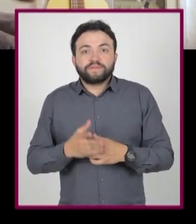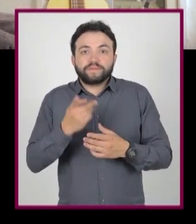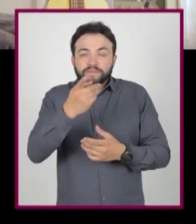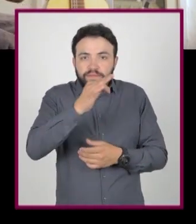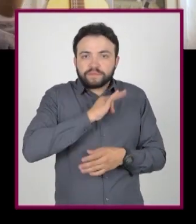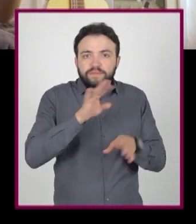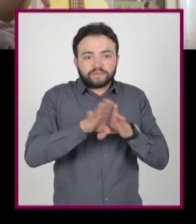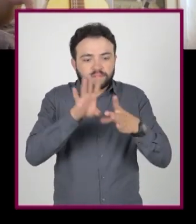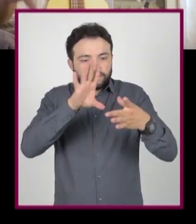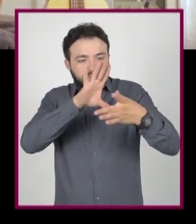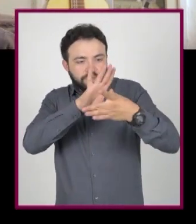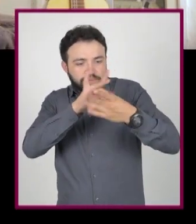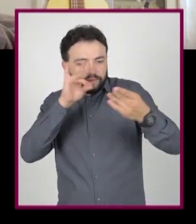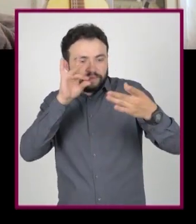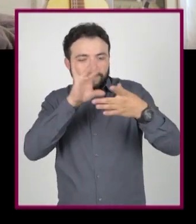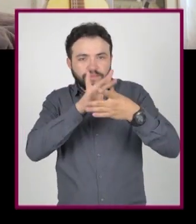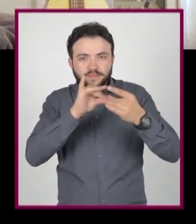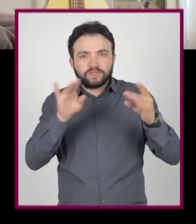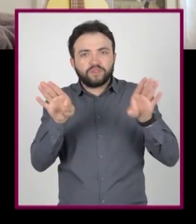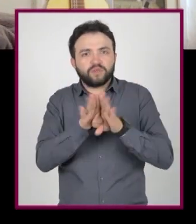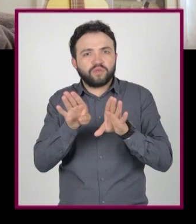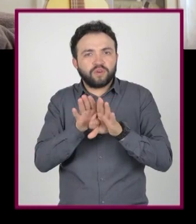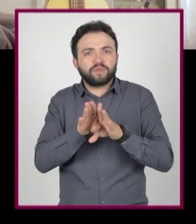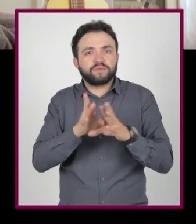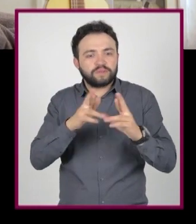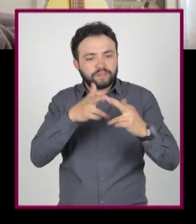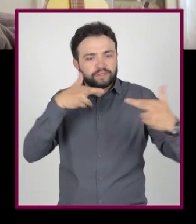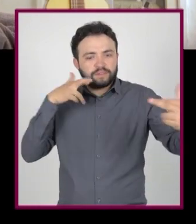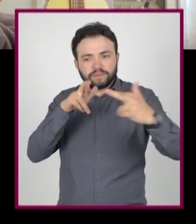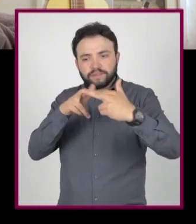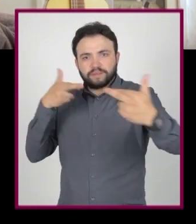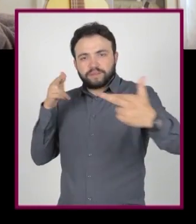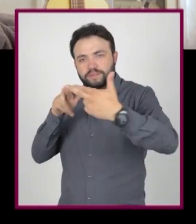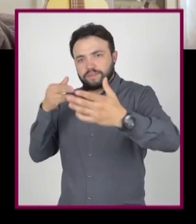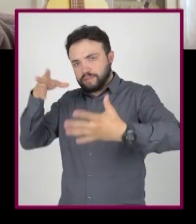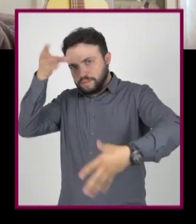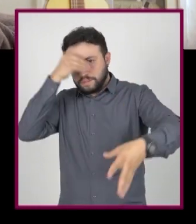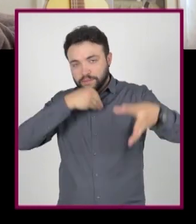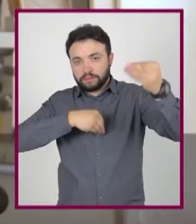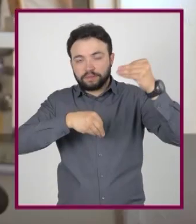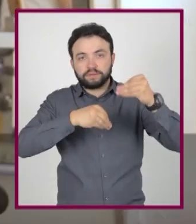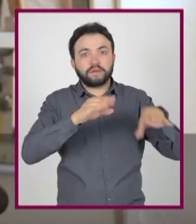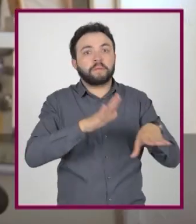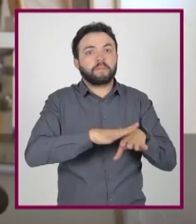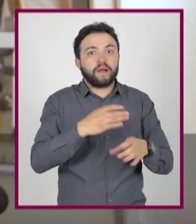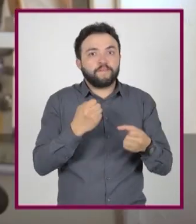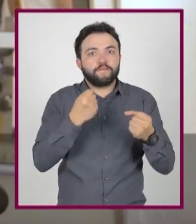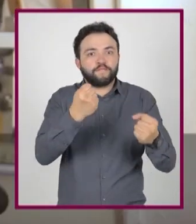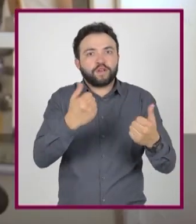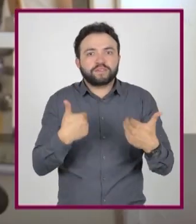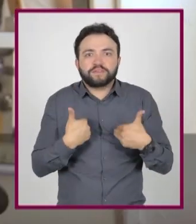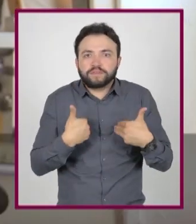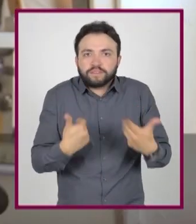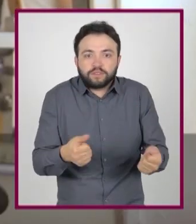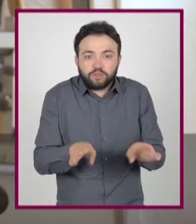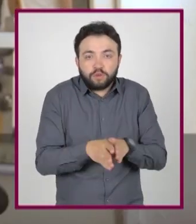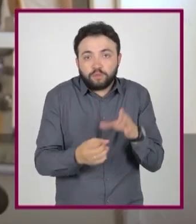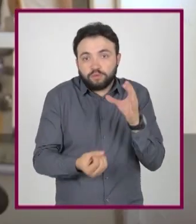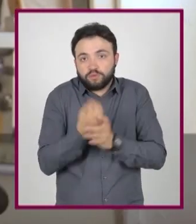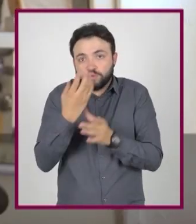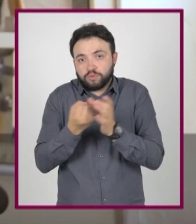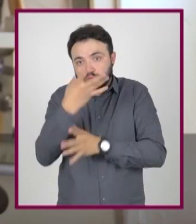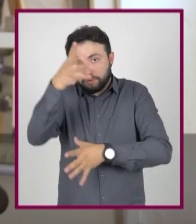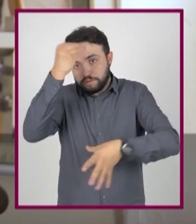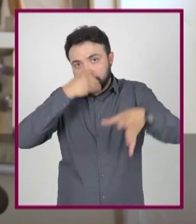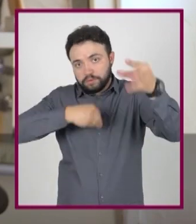Mientras más puedas explicar cómo se relaciona tu nuevo aprendizaje con el conocimiento que ya tenías, será más fuerte la comprensión